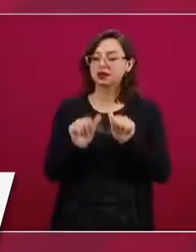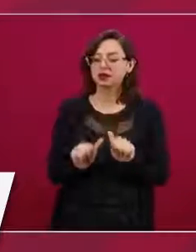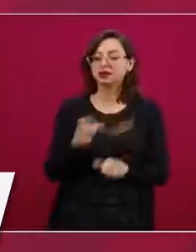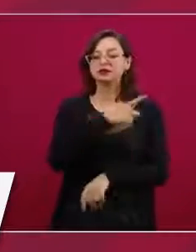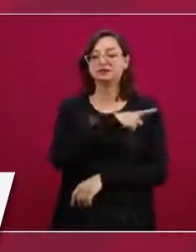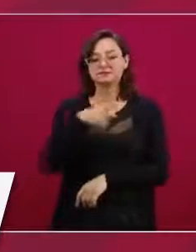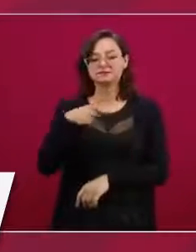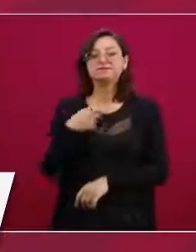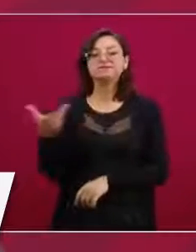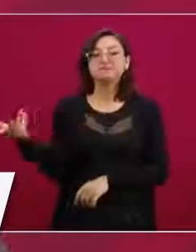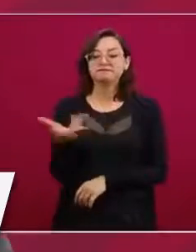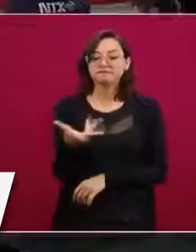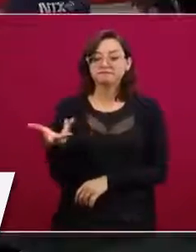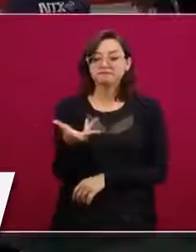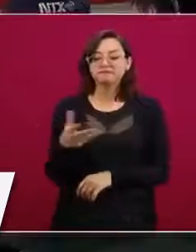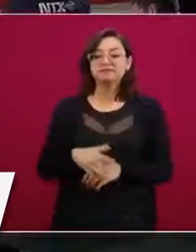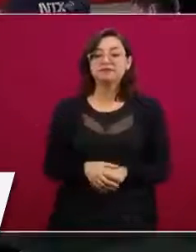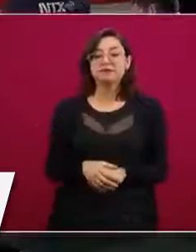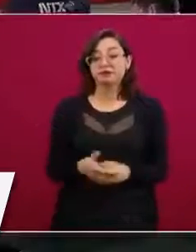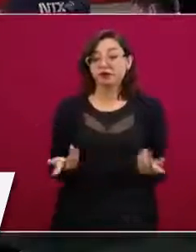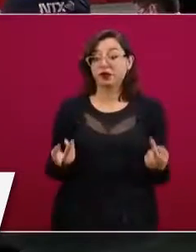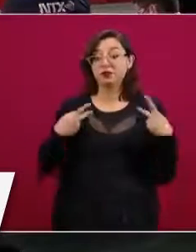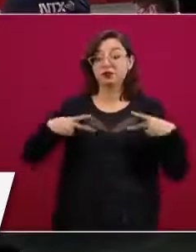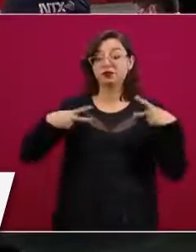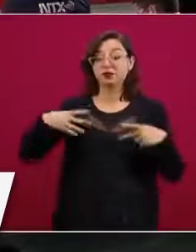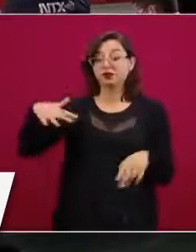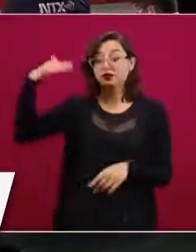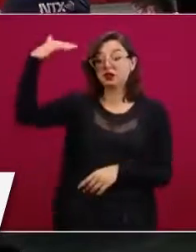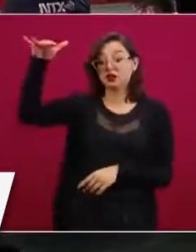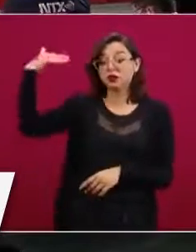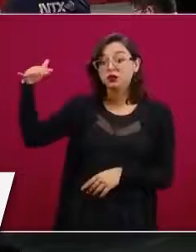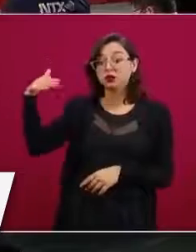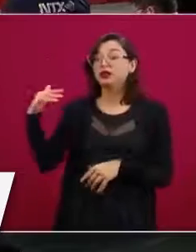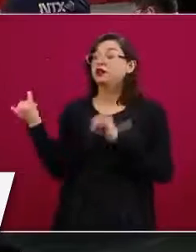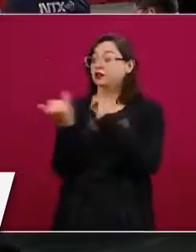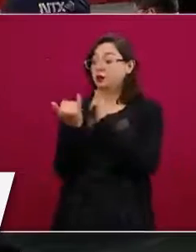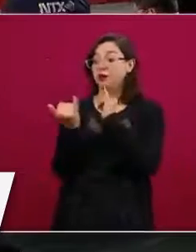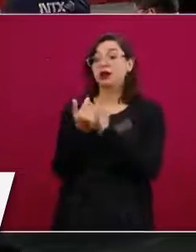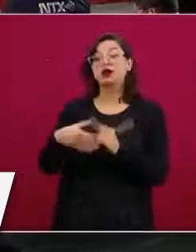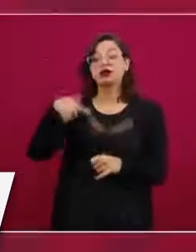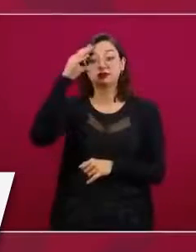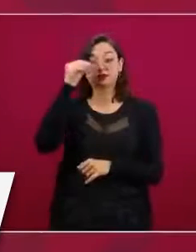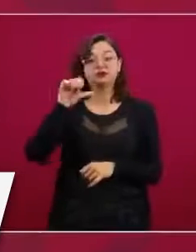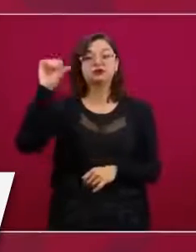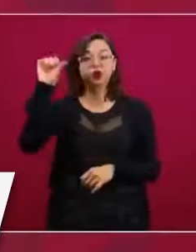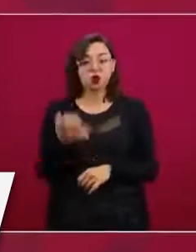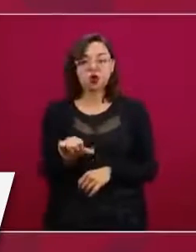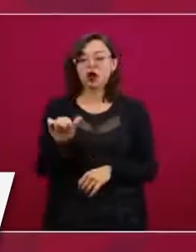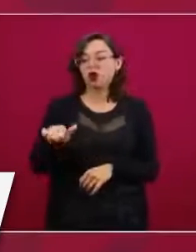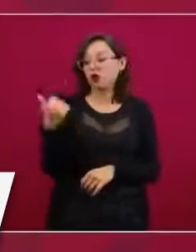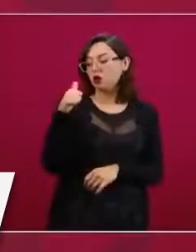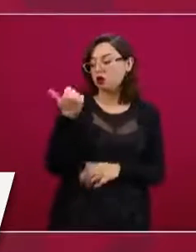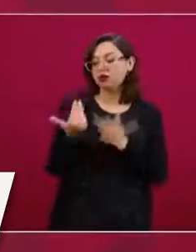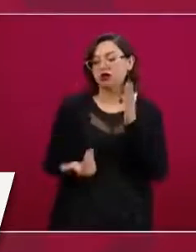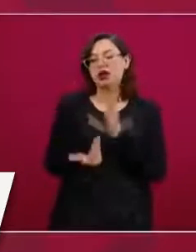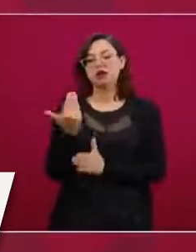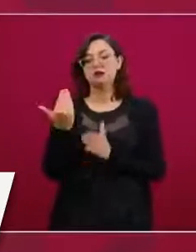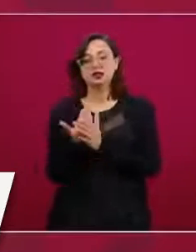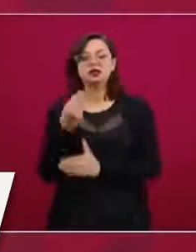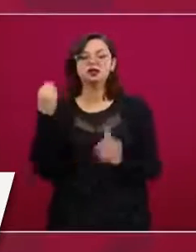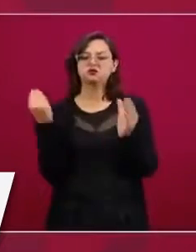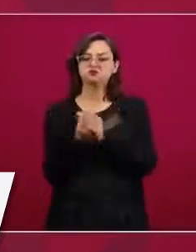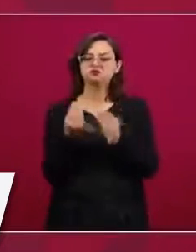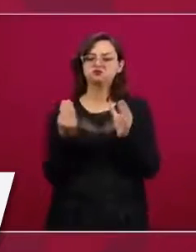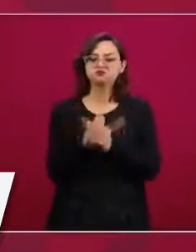También los adultos aprenden, hoy mismo a las 11 de la mañana habrá una capacitación a distancia en